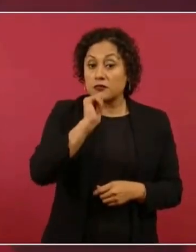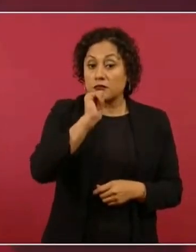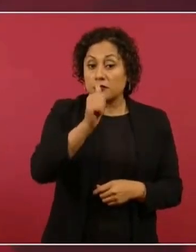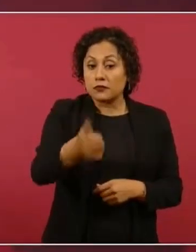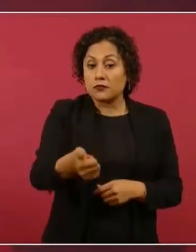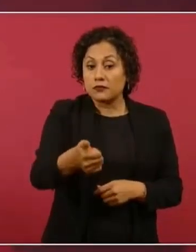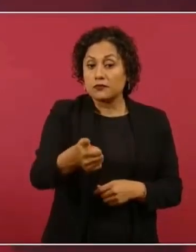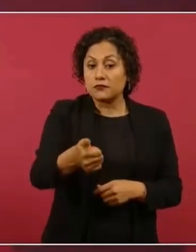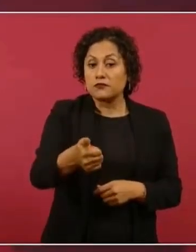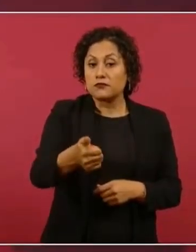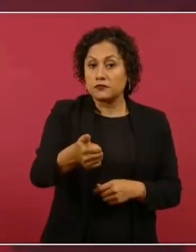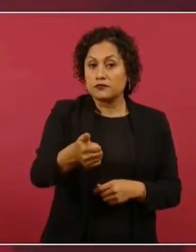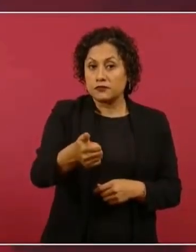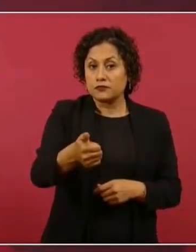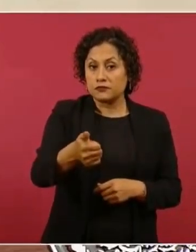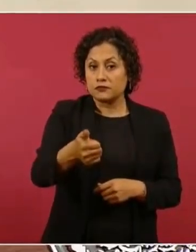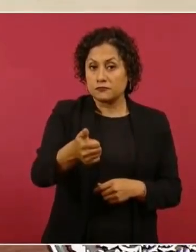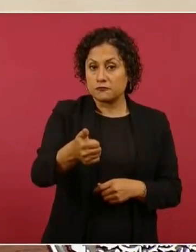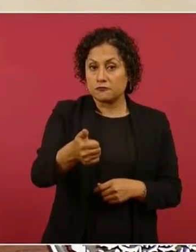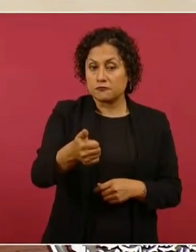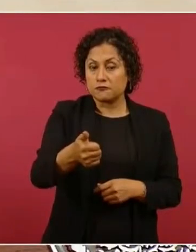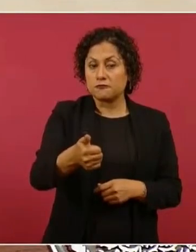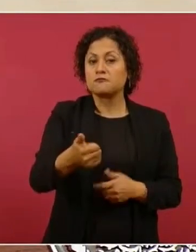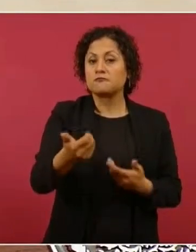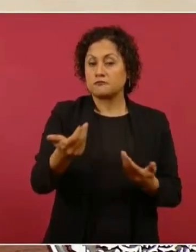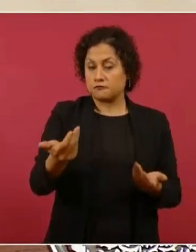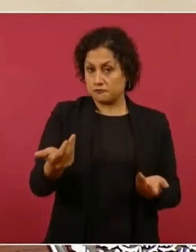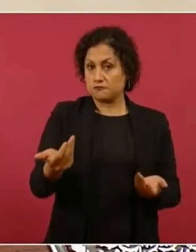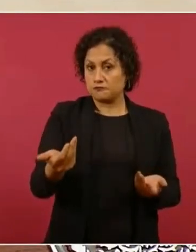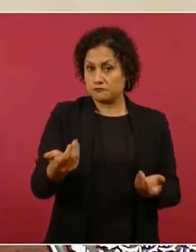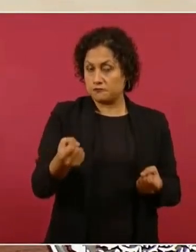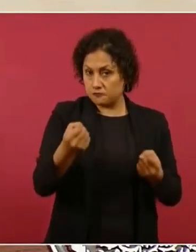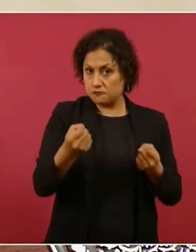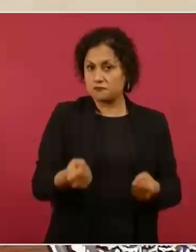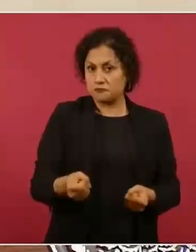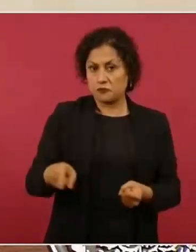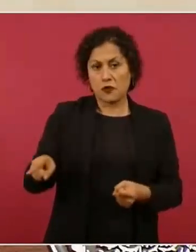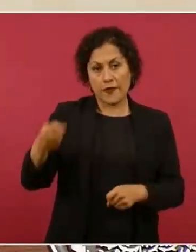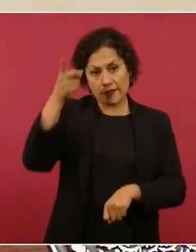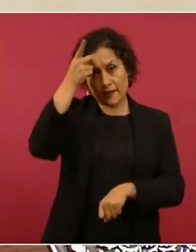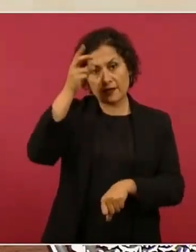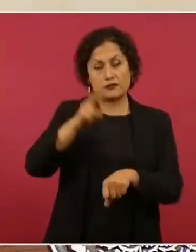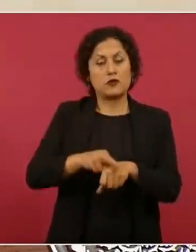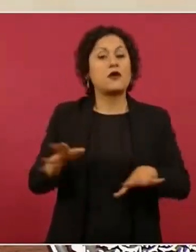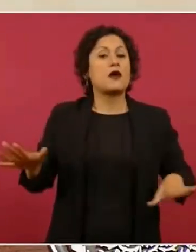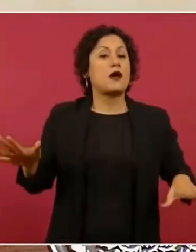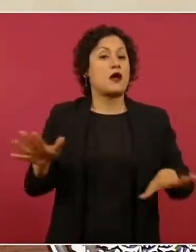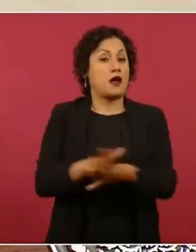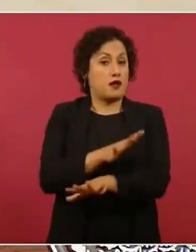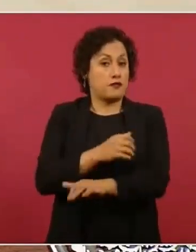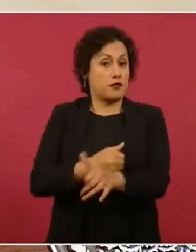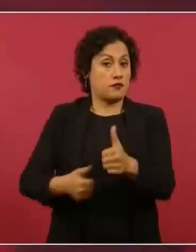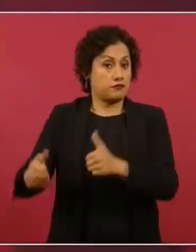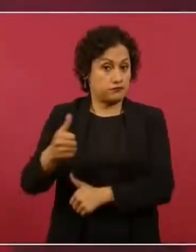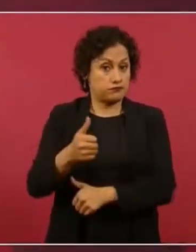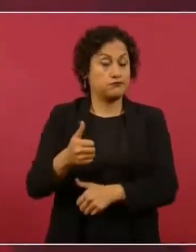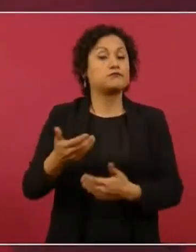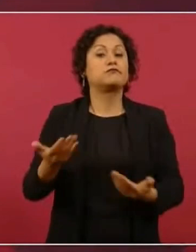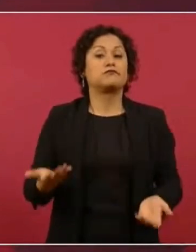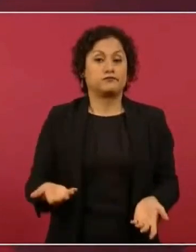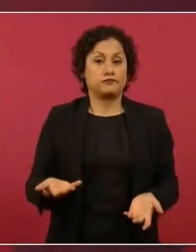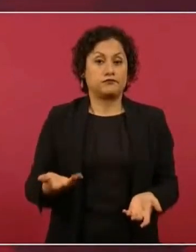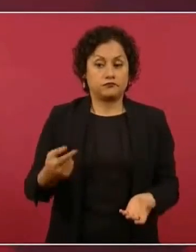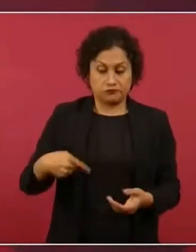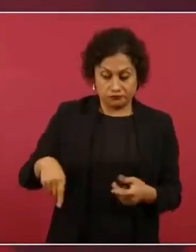va a cambiar esa dirección. Es decir, los